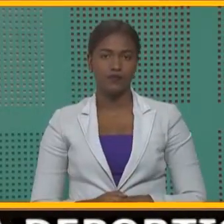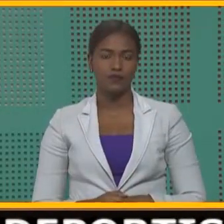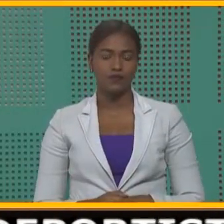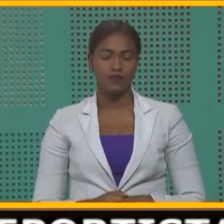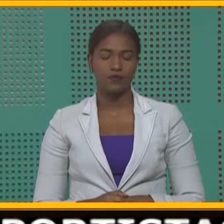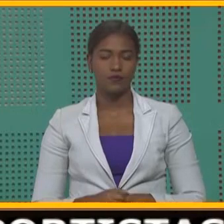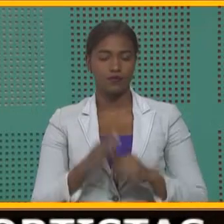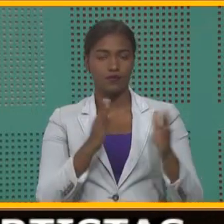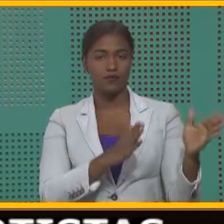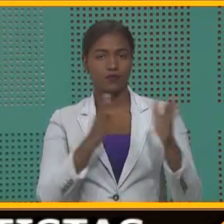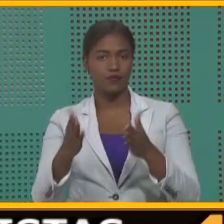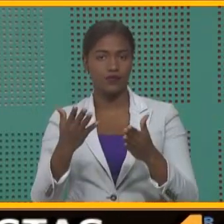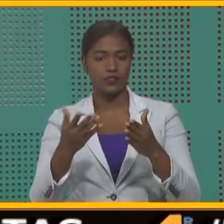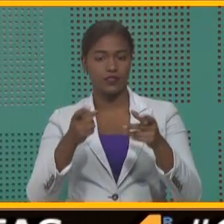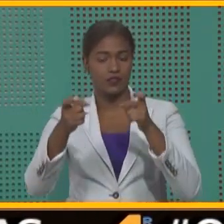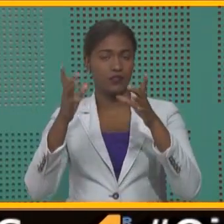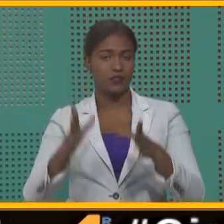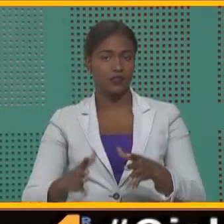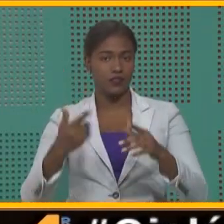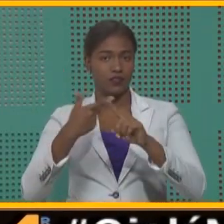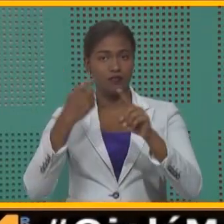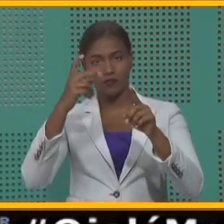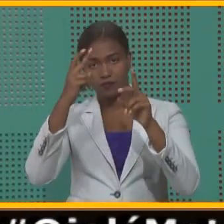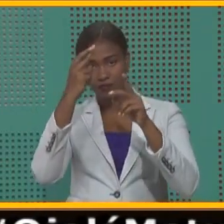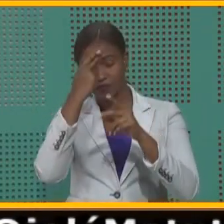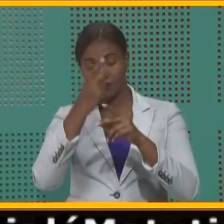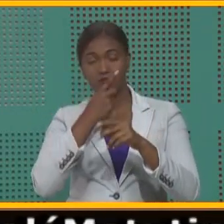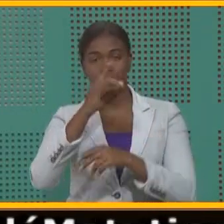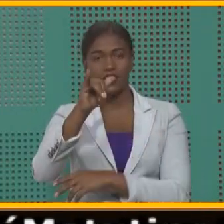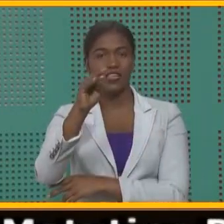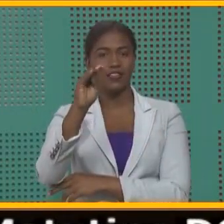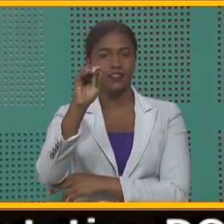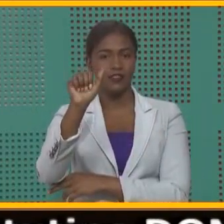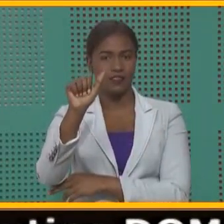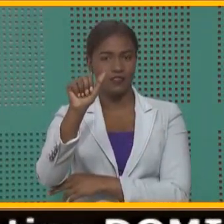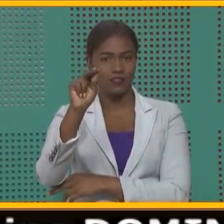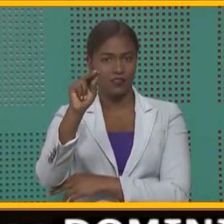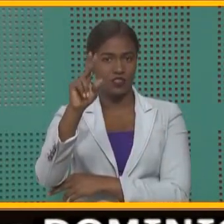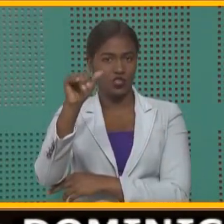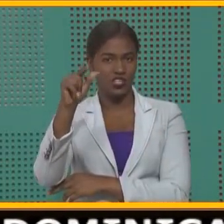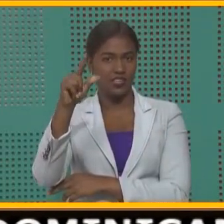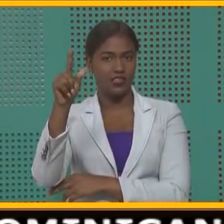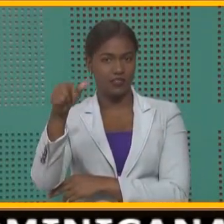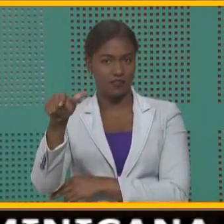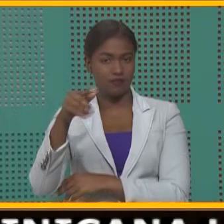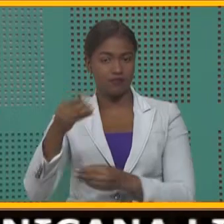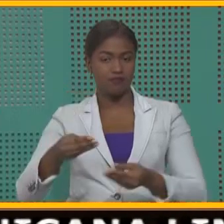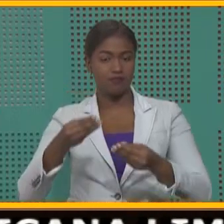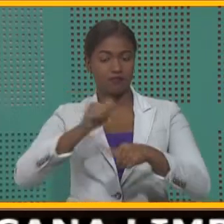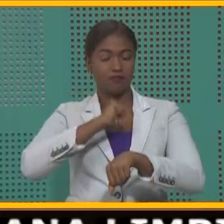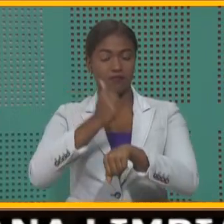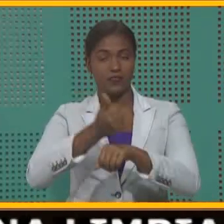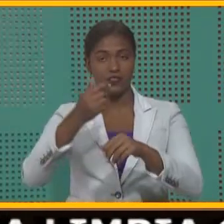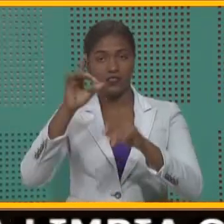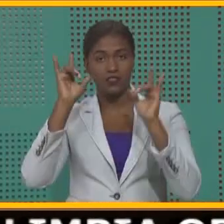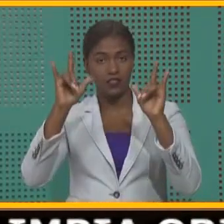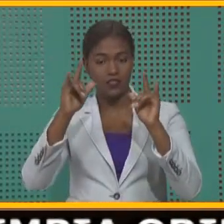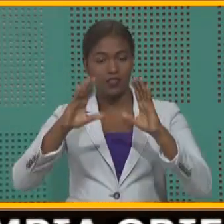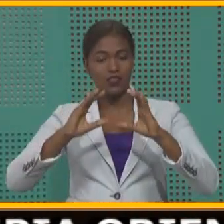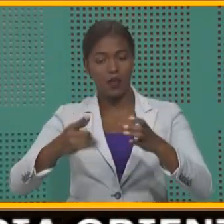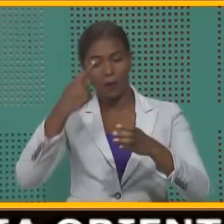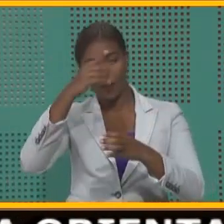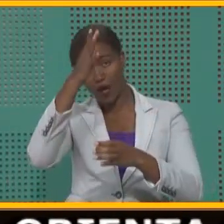En otra información, Procurador General de la República, Jan Rodríguez, inauguró en Santiago el Centro de Intervención Conductual para